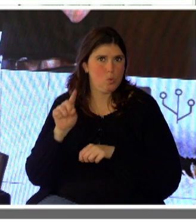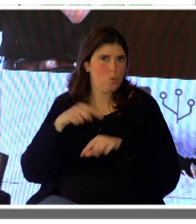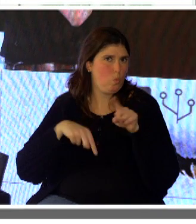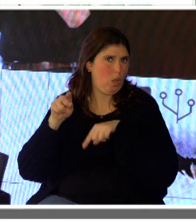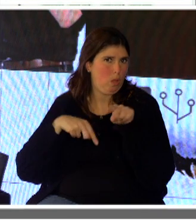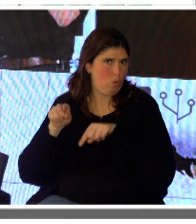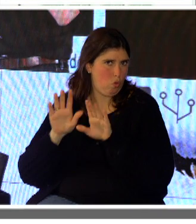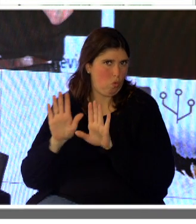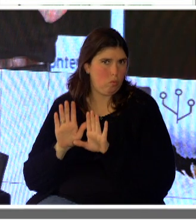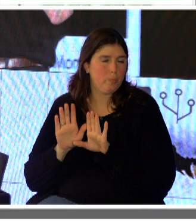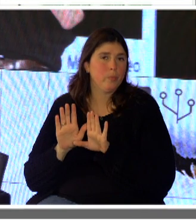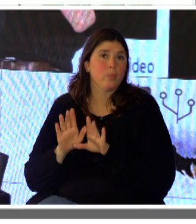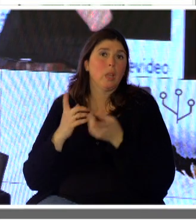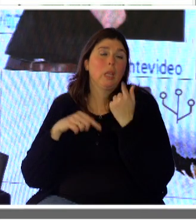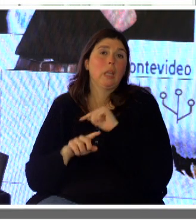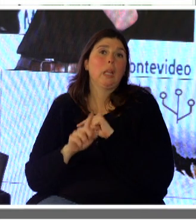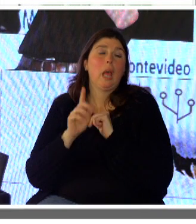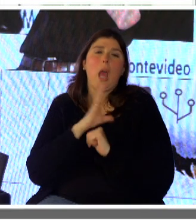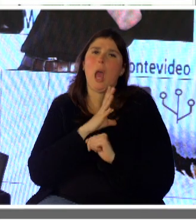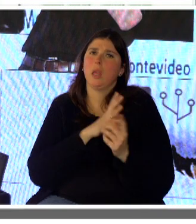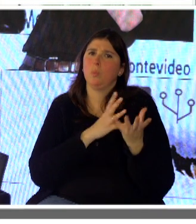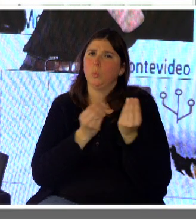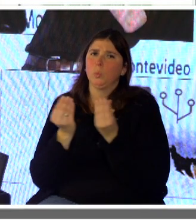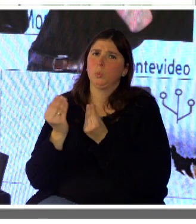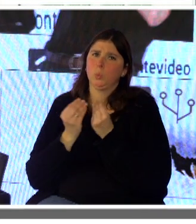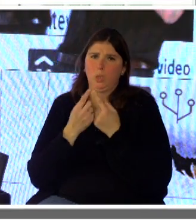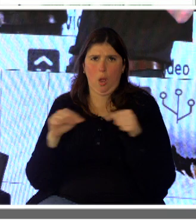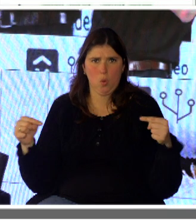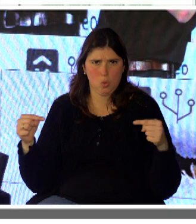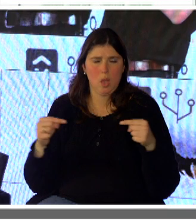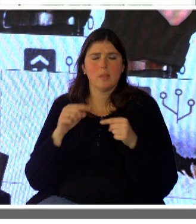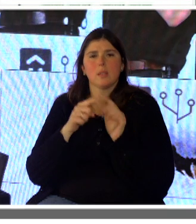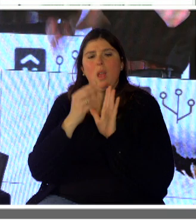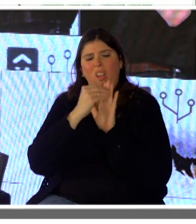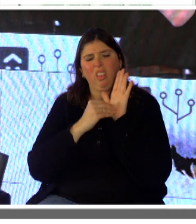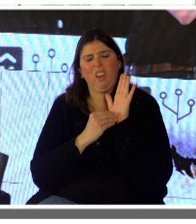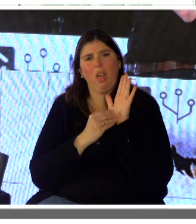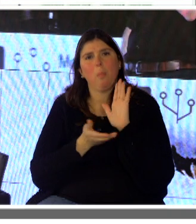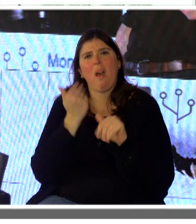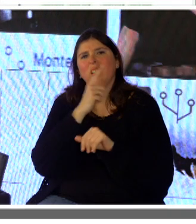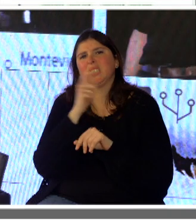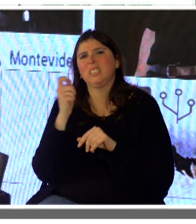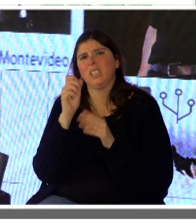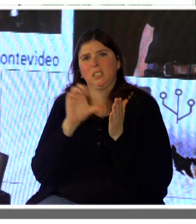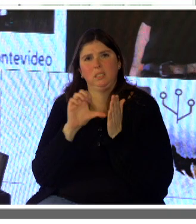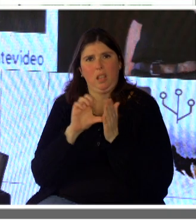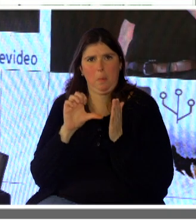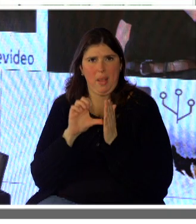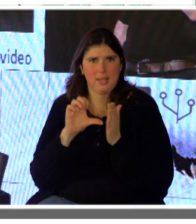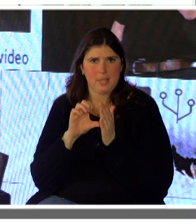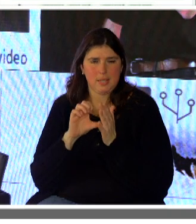montón de las cosas que están sucediendo quedan registradas en los más de 100 sistemas de gestión que están funcionando